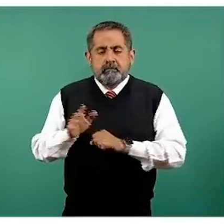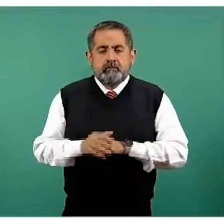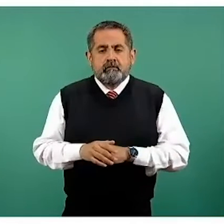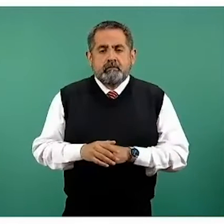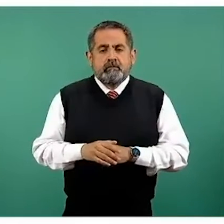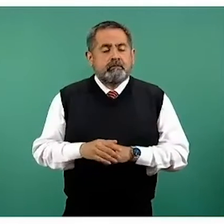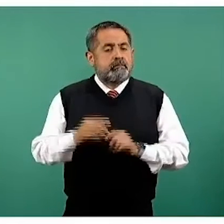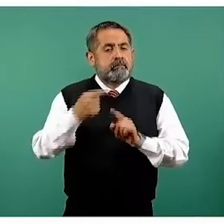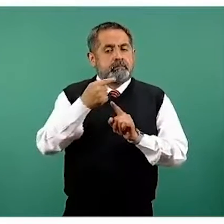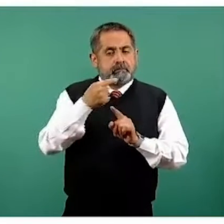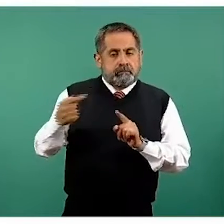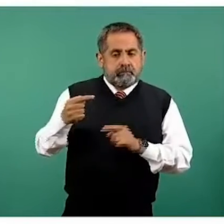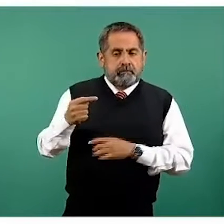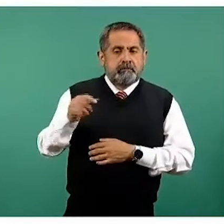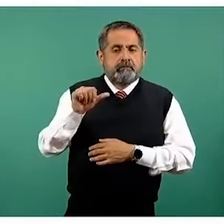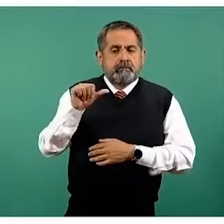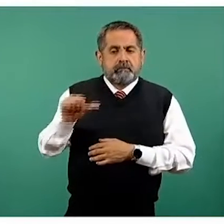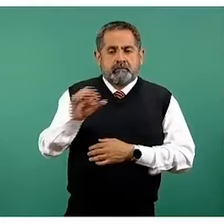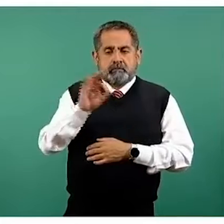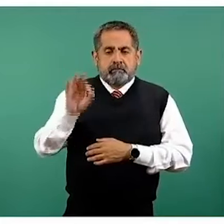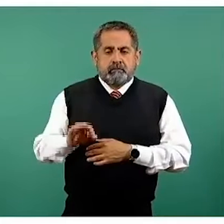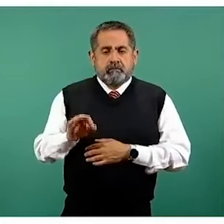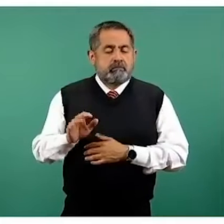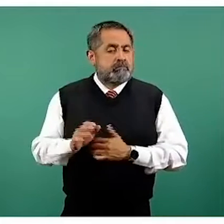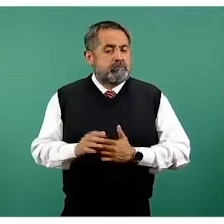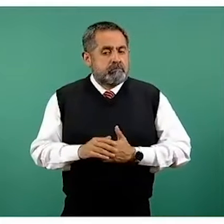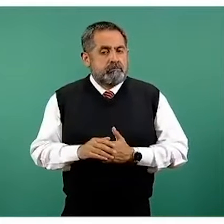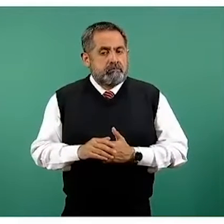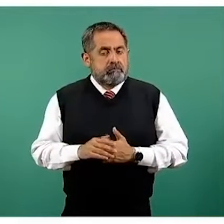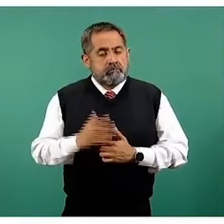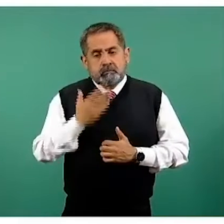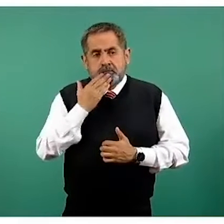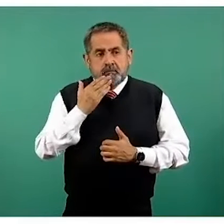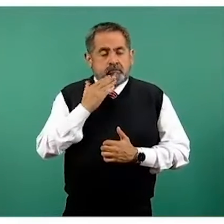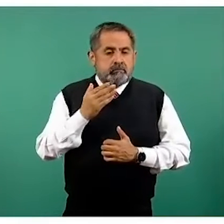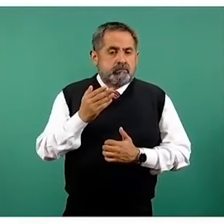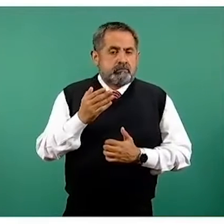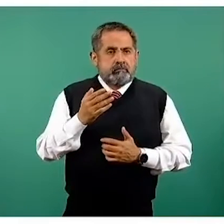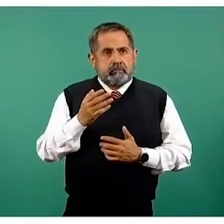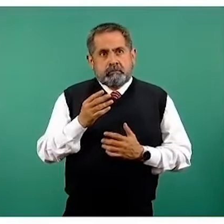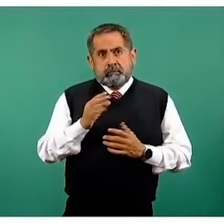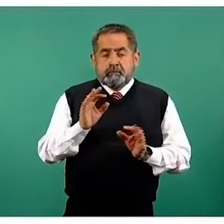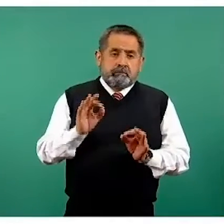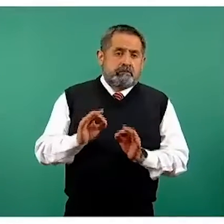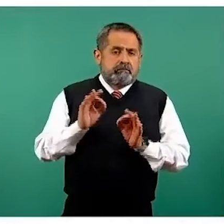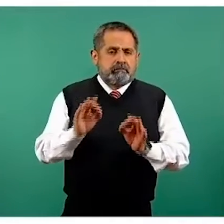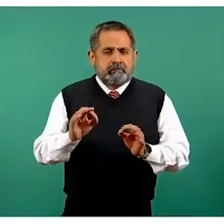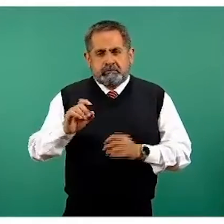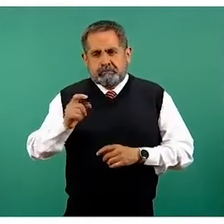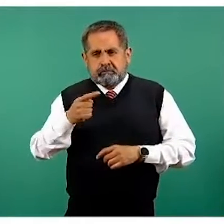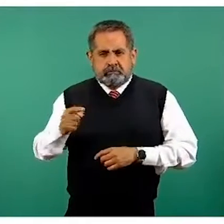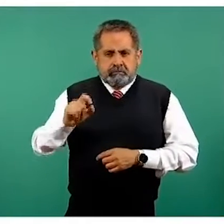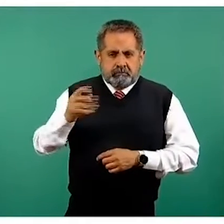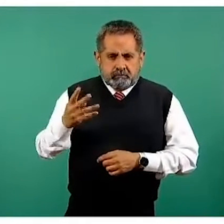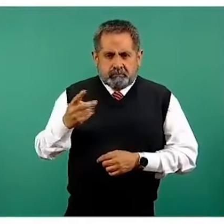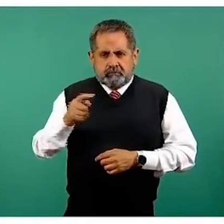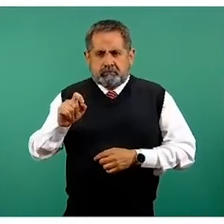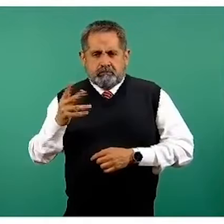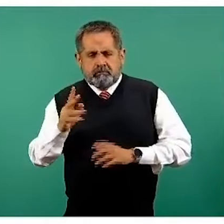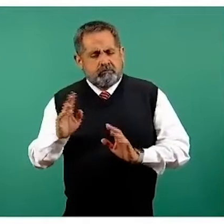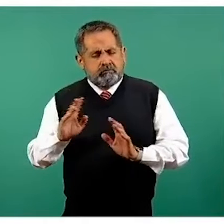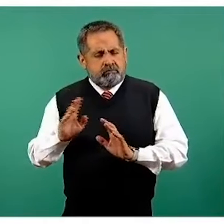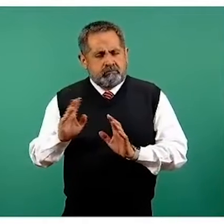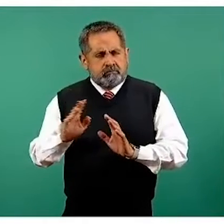un menos 16 por ciento, es una reducción todavía importante, a lo mejor no abre con un menos 24, menos 22